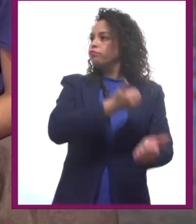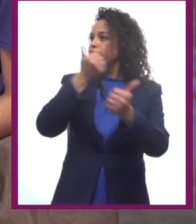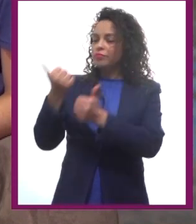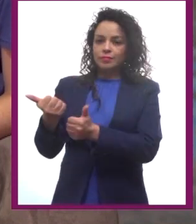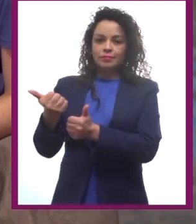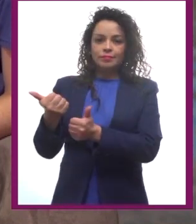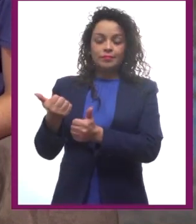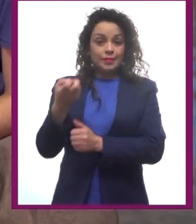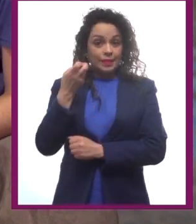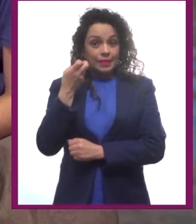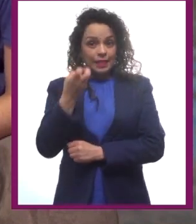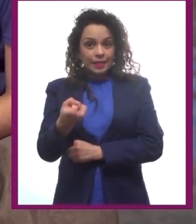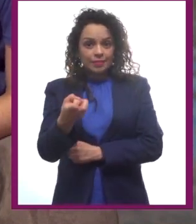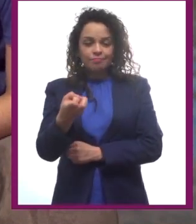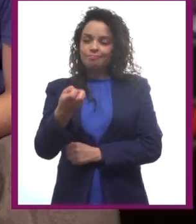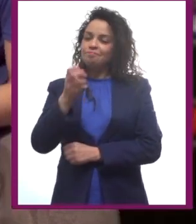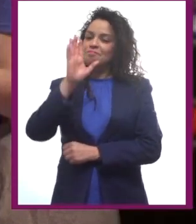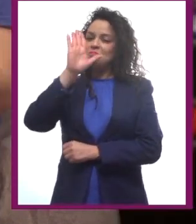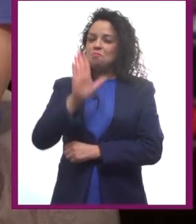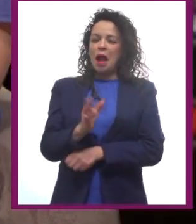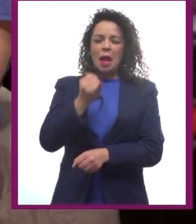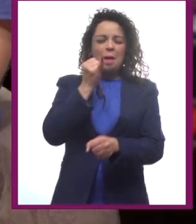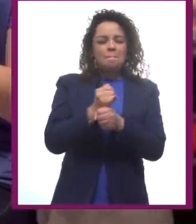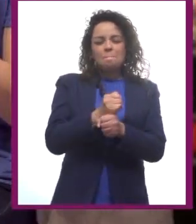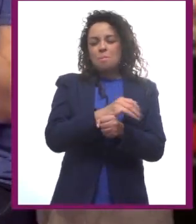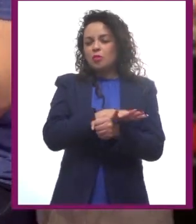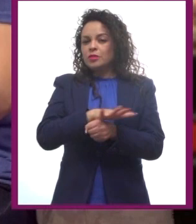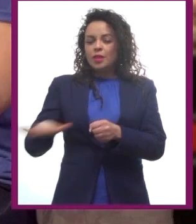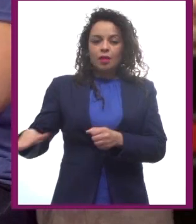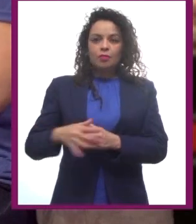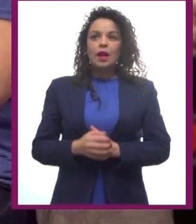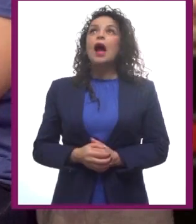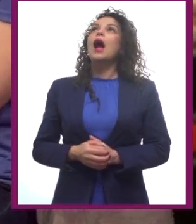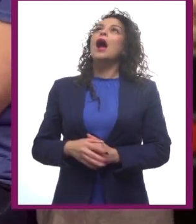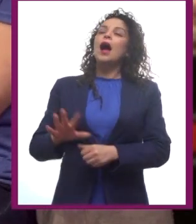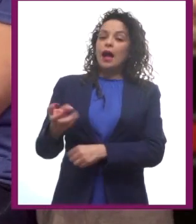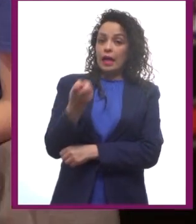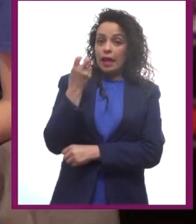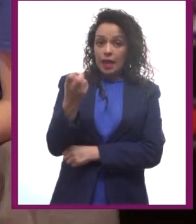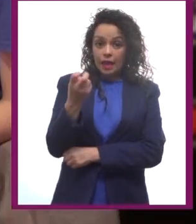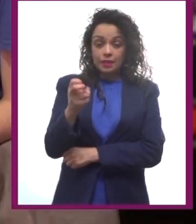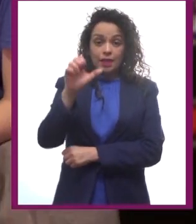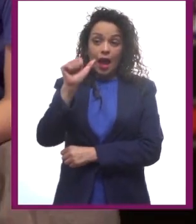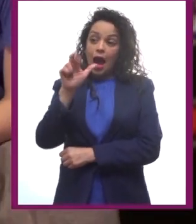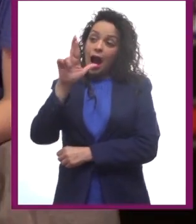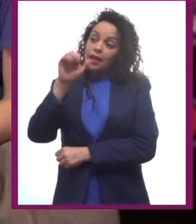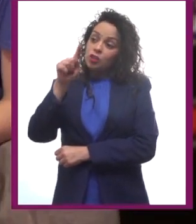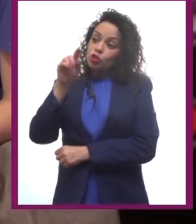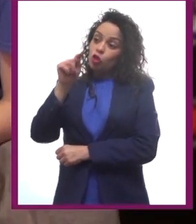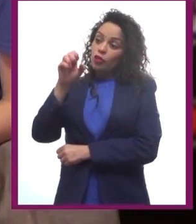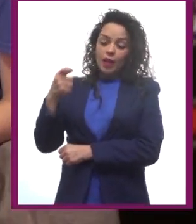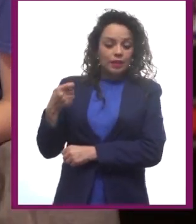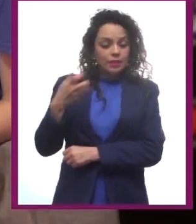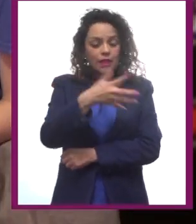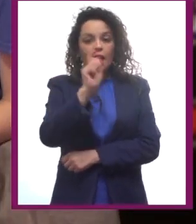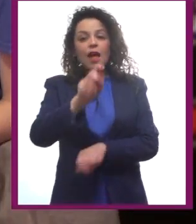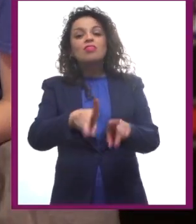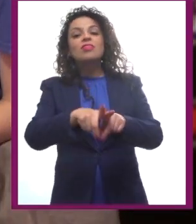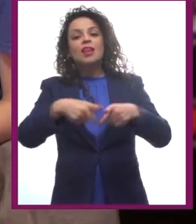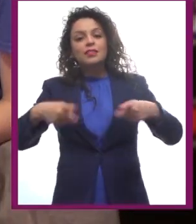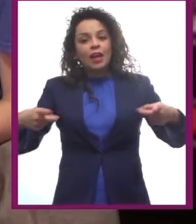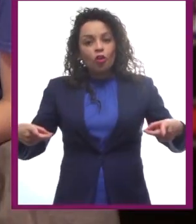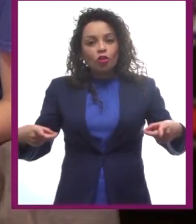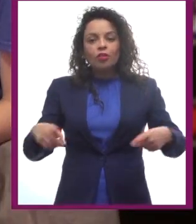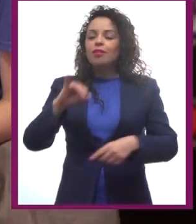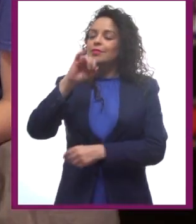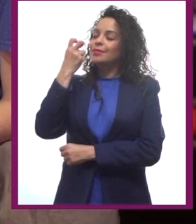Tarea prácticamente imposible. Eso es a lo que Aristóteles llama desarrollo, ¿no? Efectivamente. Y de hecho, es